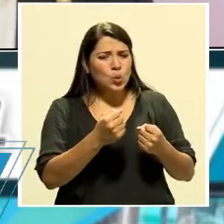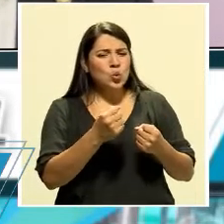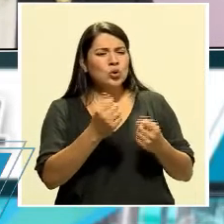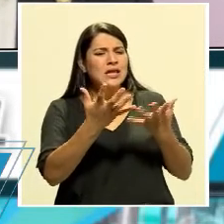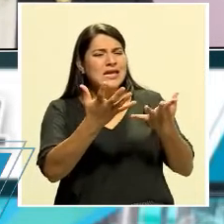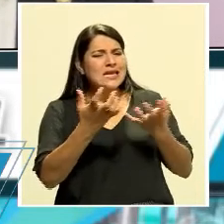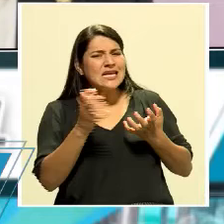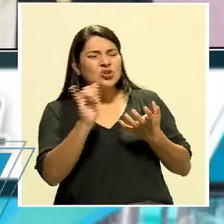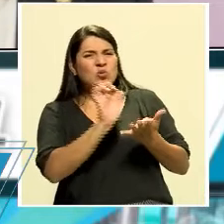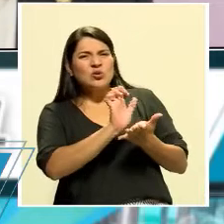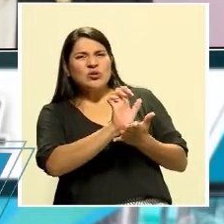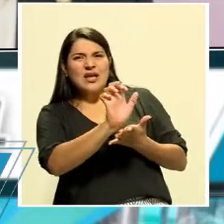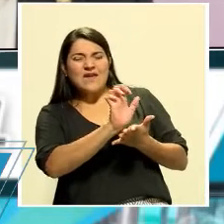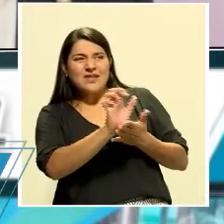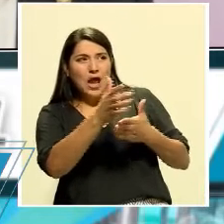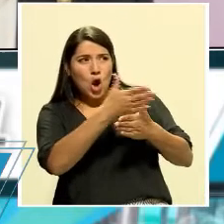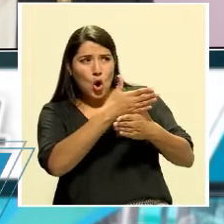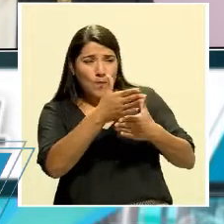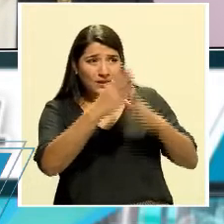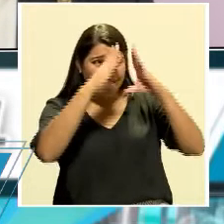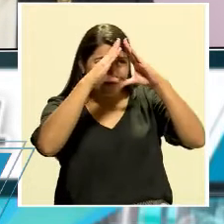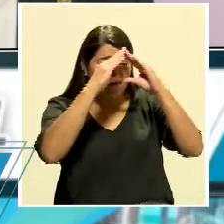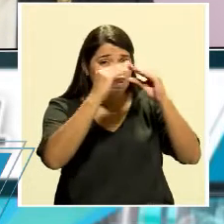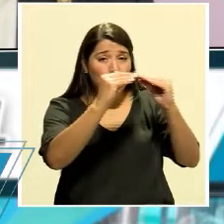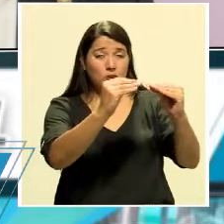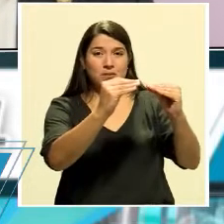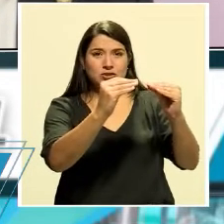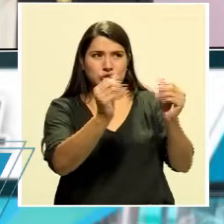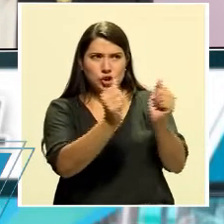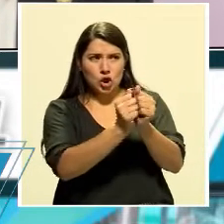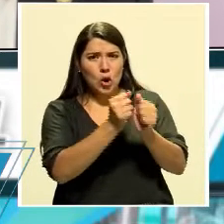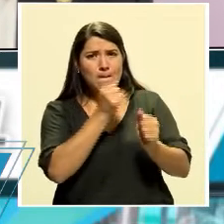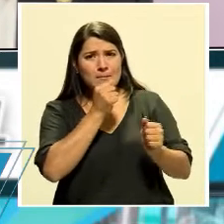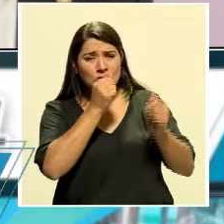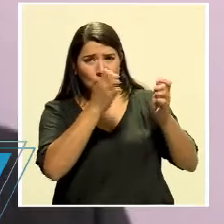información despersonalizada con la prensa?